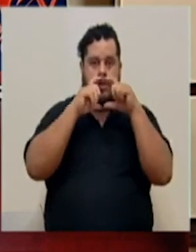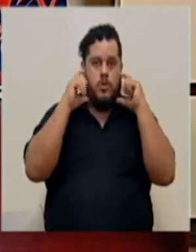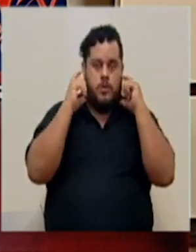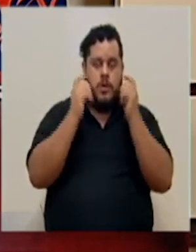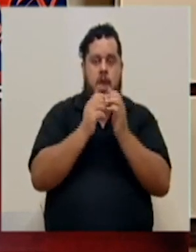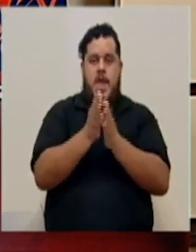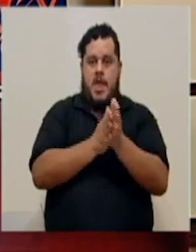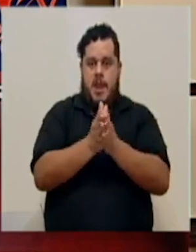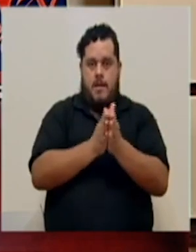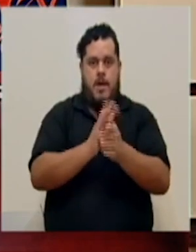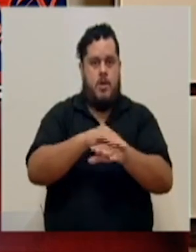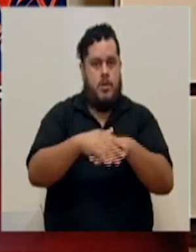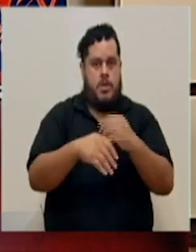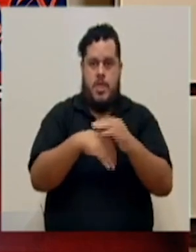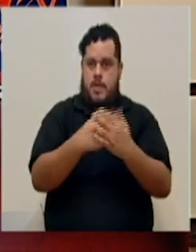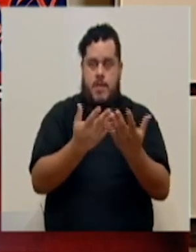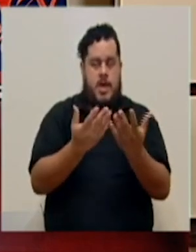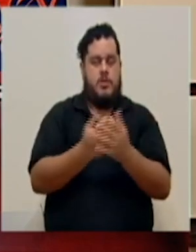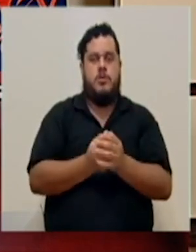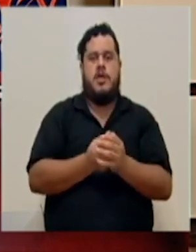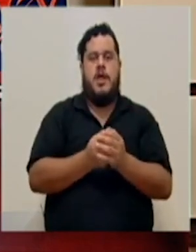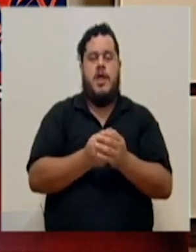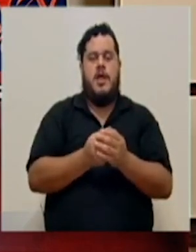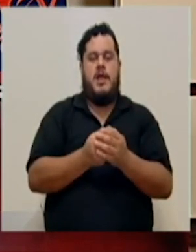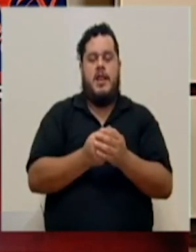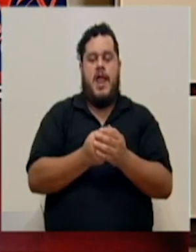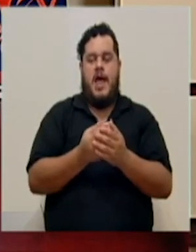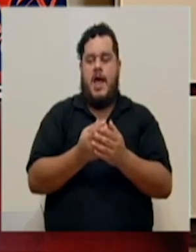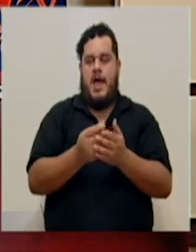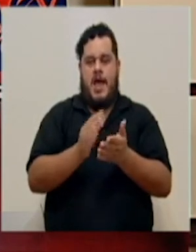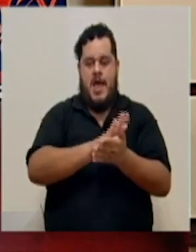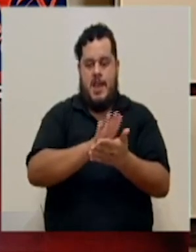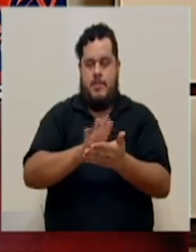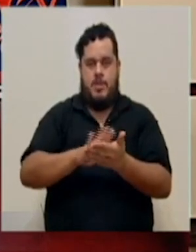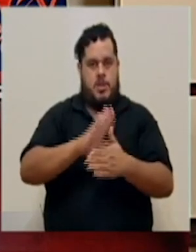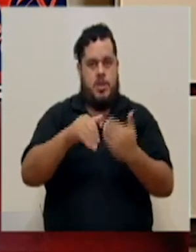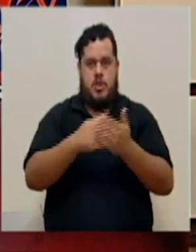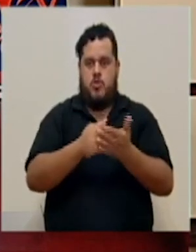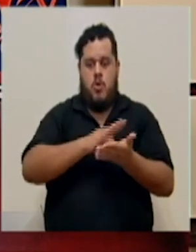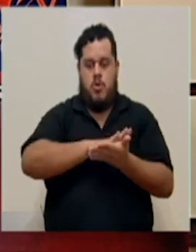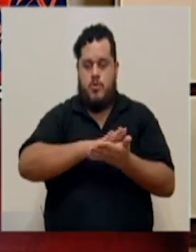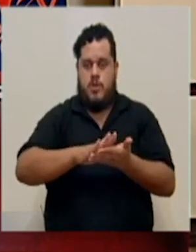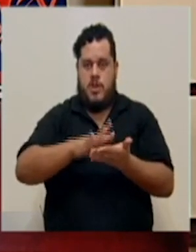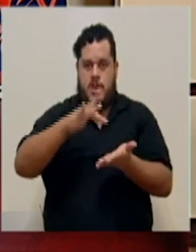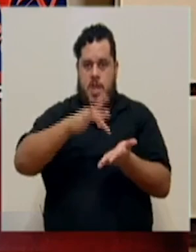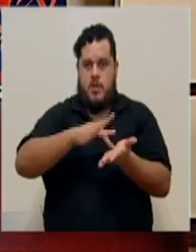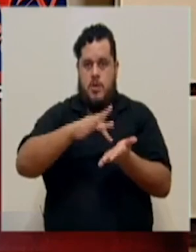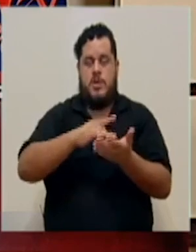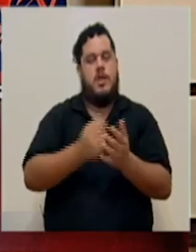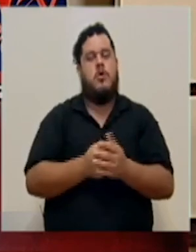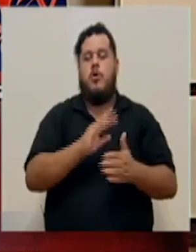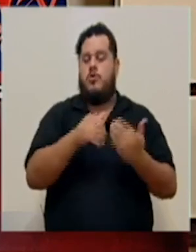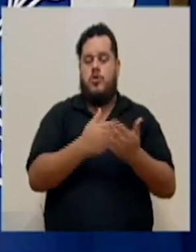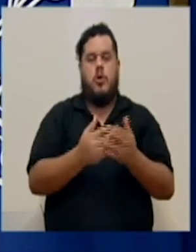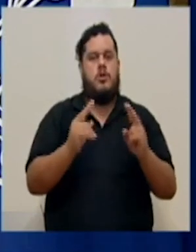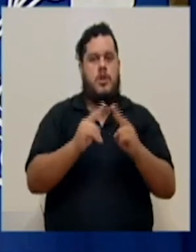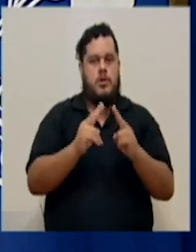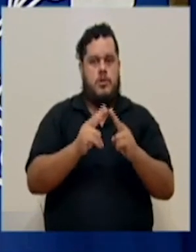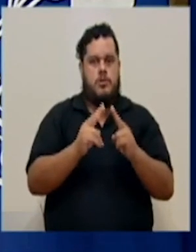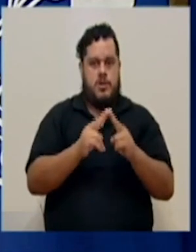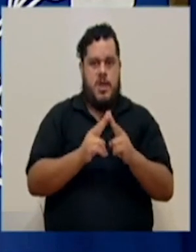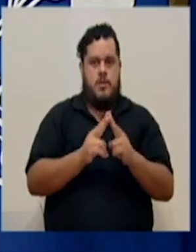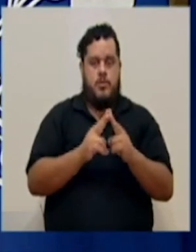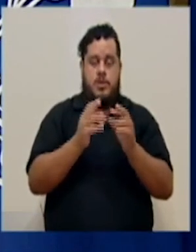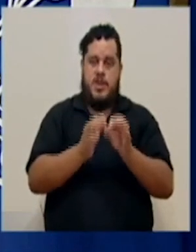el lavado de manos previo, la desinfección de las superficies que van a estar en contacto, todo lo que ya conocemos de sobra que son